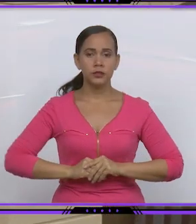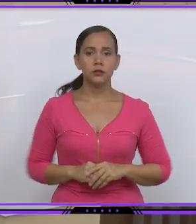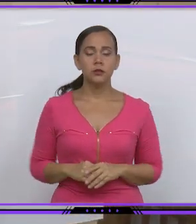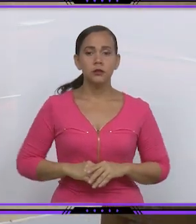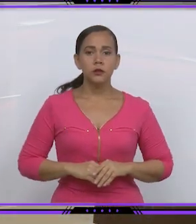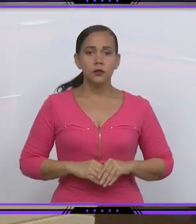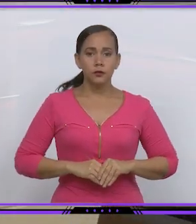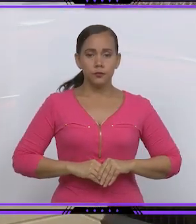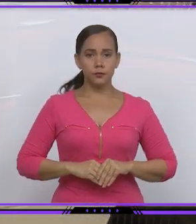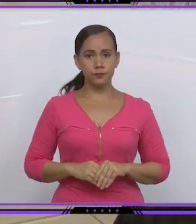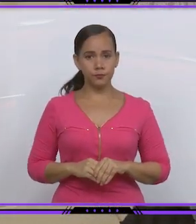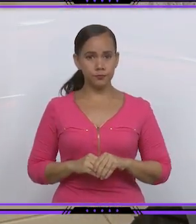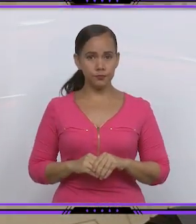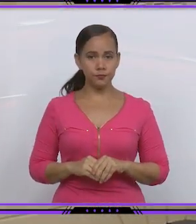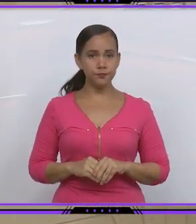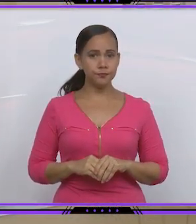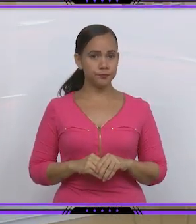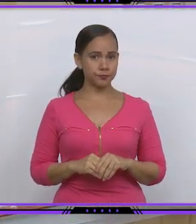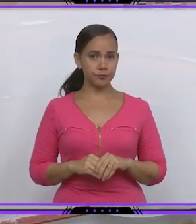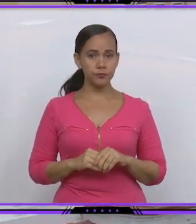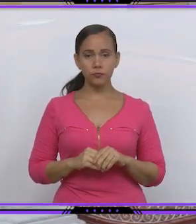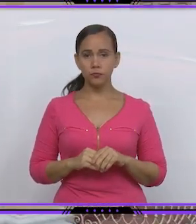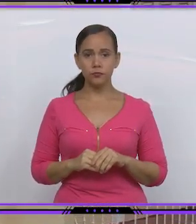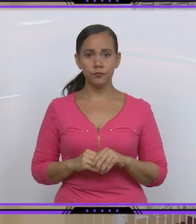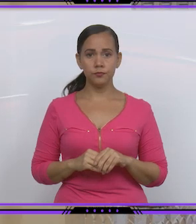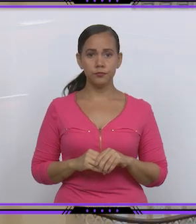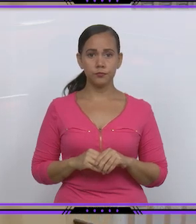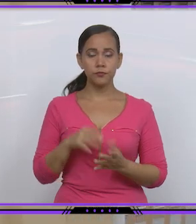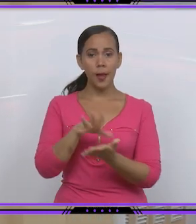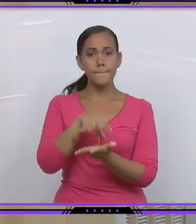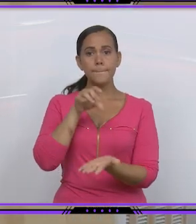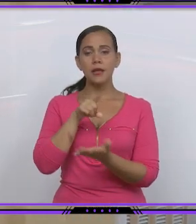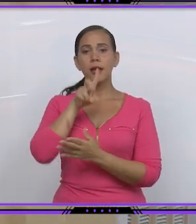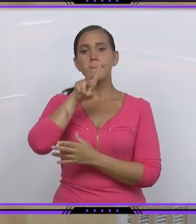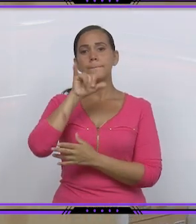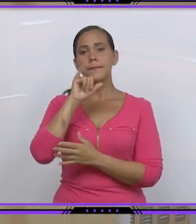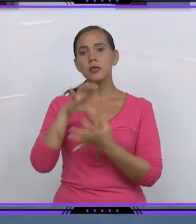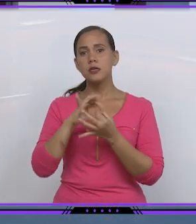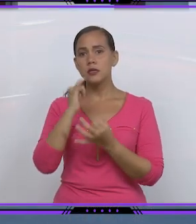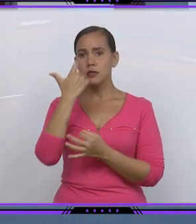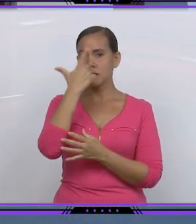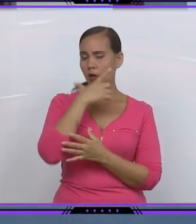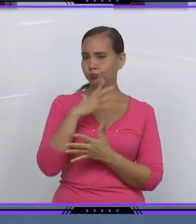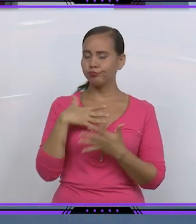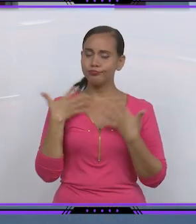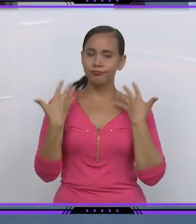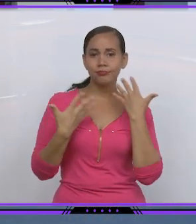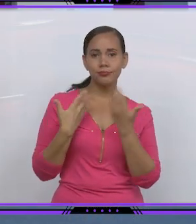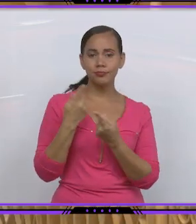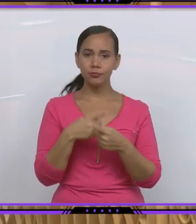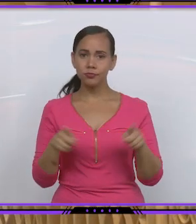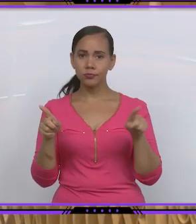Un coloso neoclásico enamora a los transeúntes en la céntrica plaza de la vigía de la ciudad de Matanzas. Perfectamente